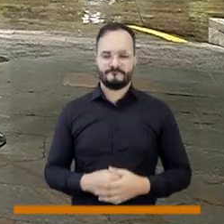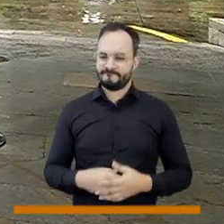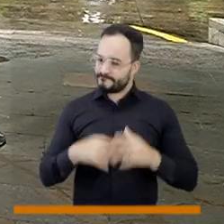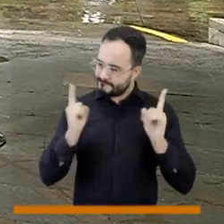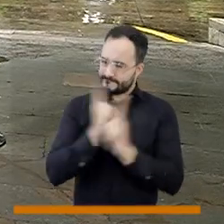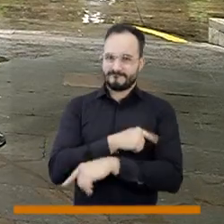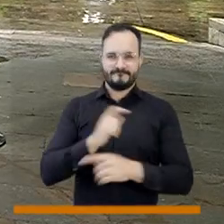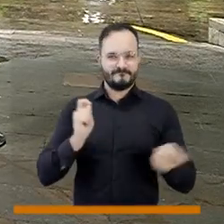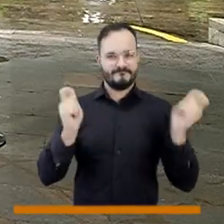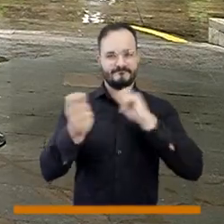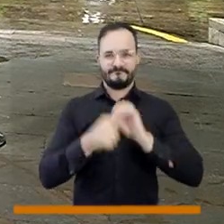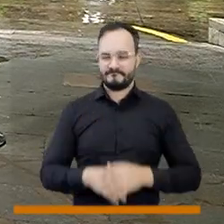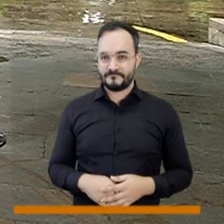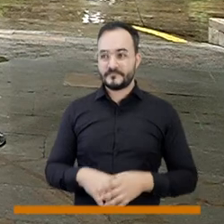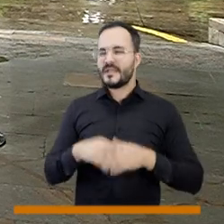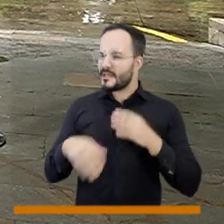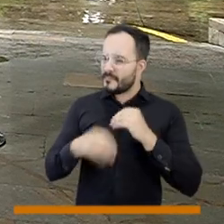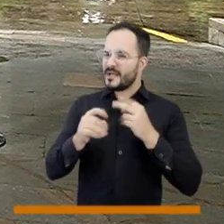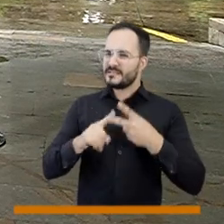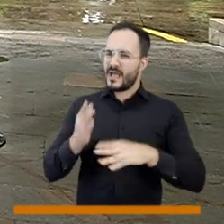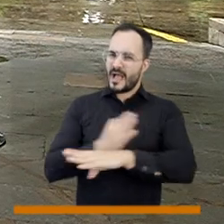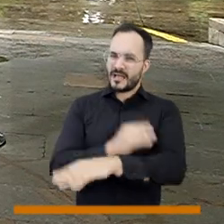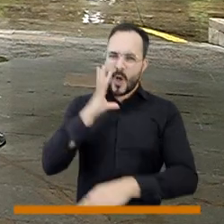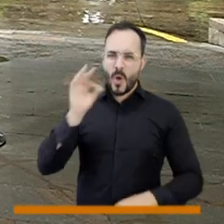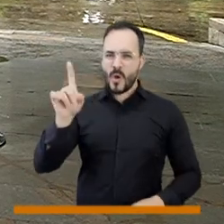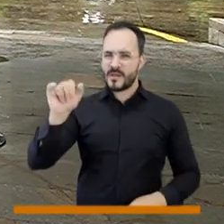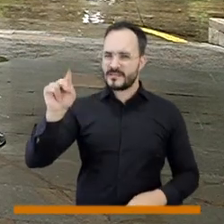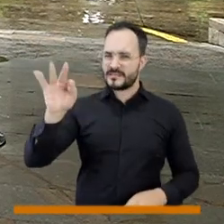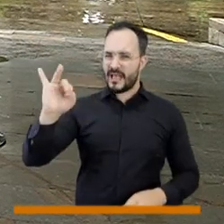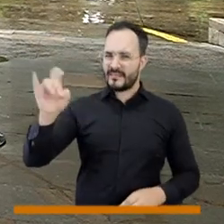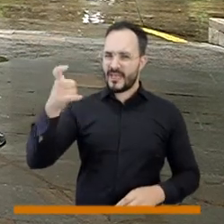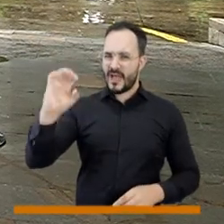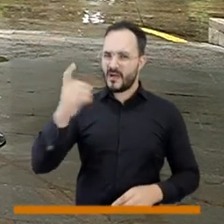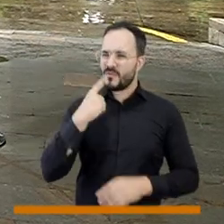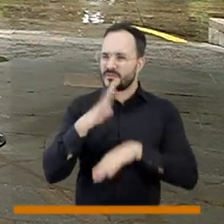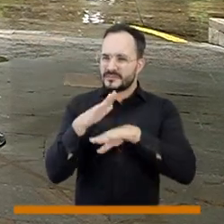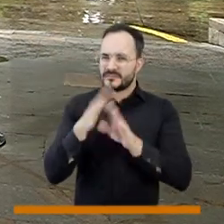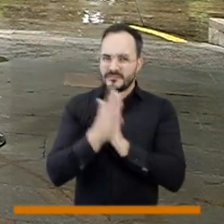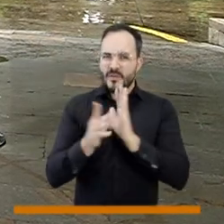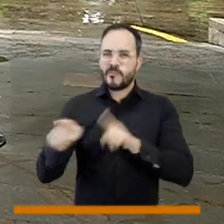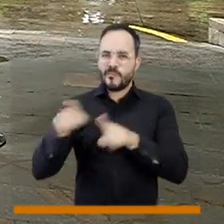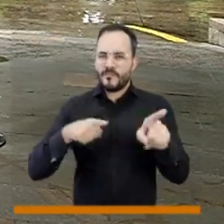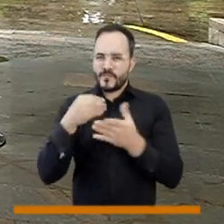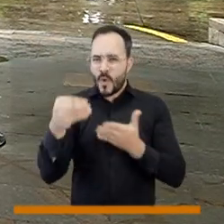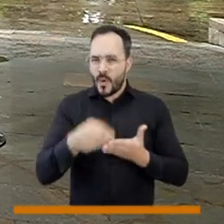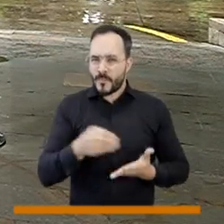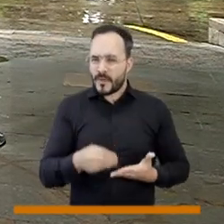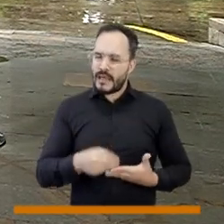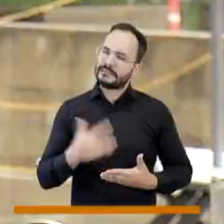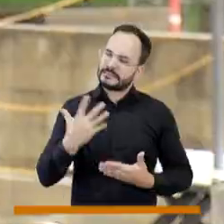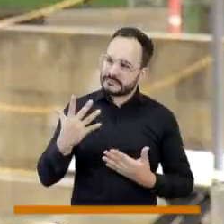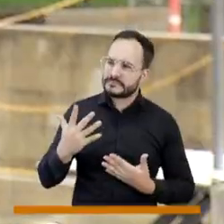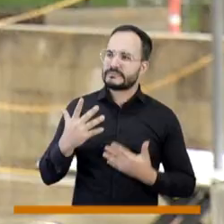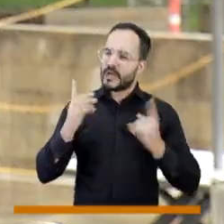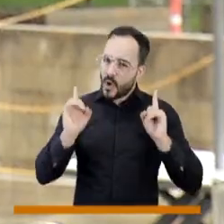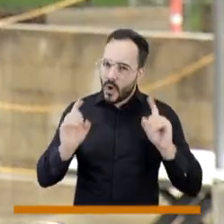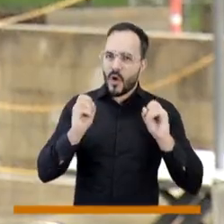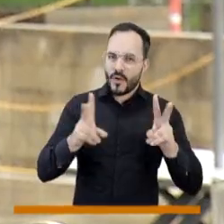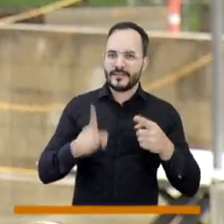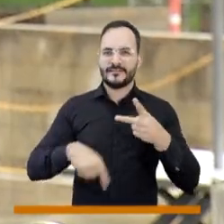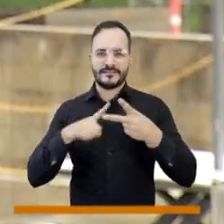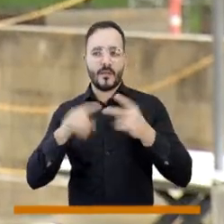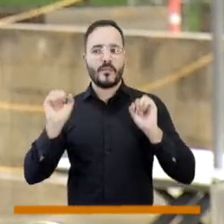Ahí hay que tener una transformación y Santiago nos explicaba que no solamente hay prosumidores sino que este caso tiene una particularidad especial y es que son